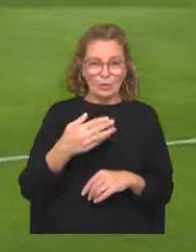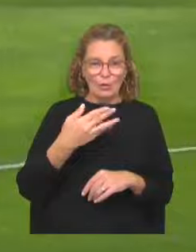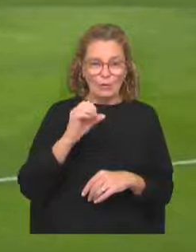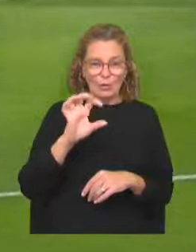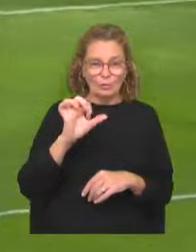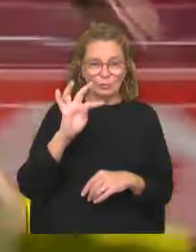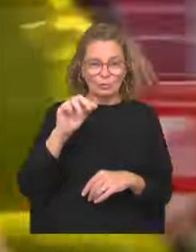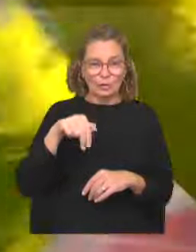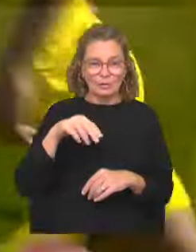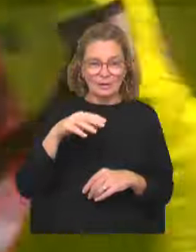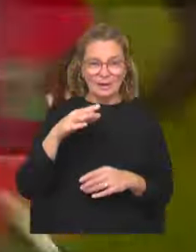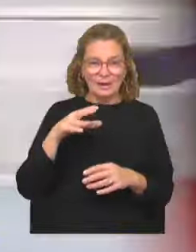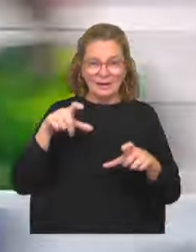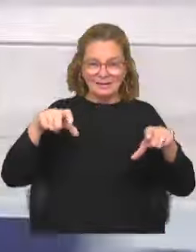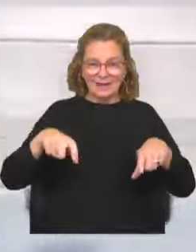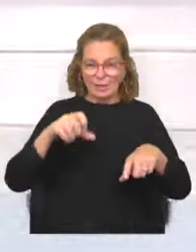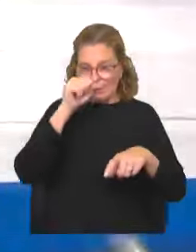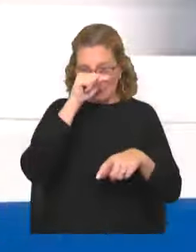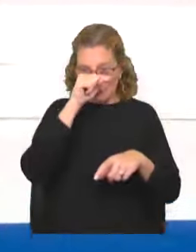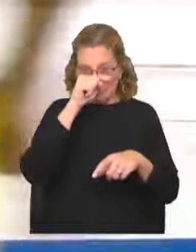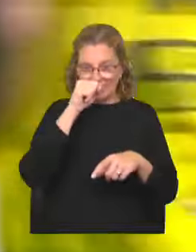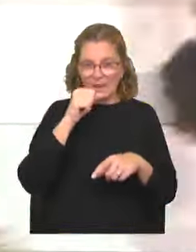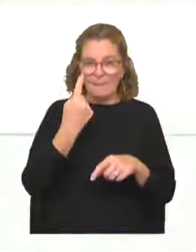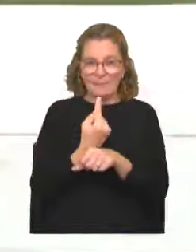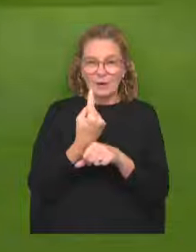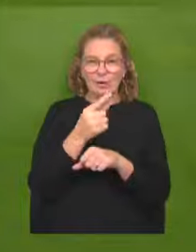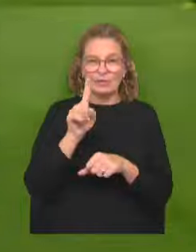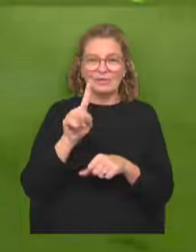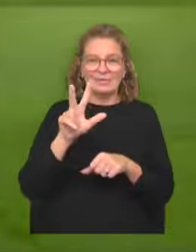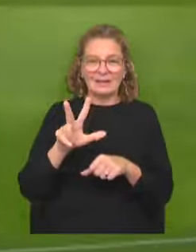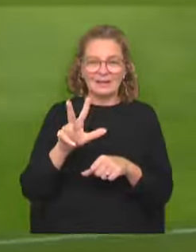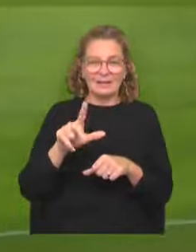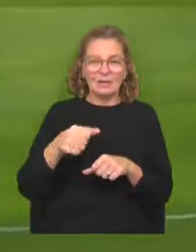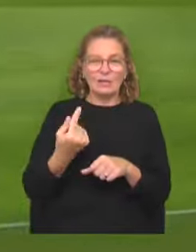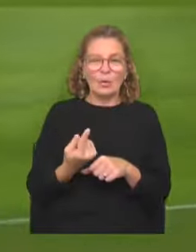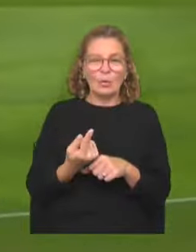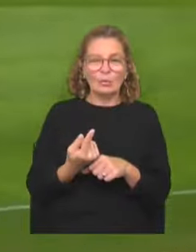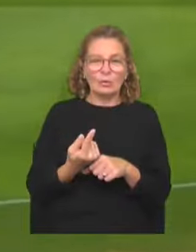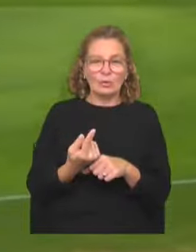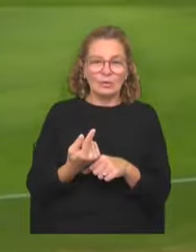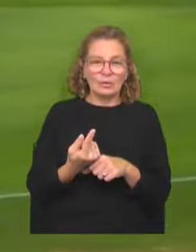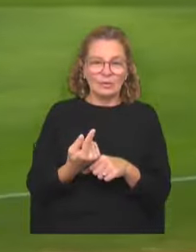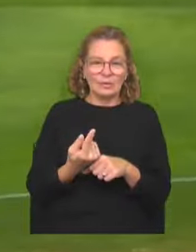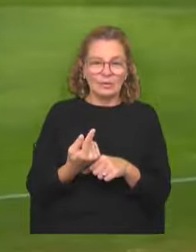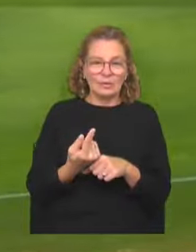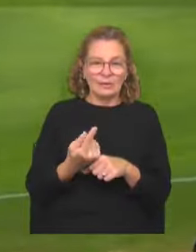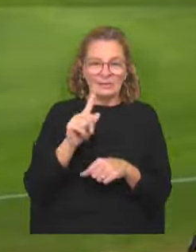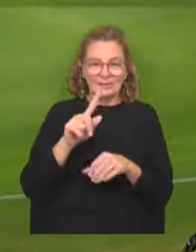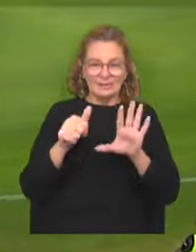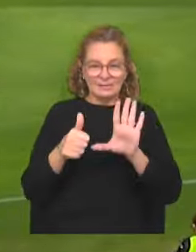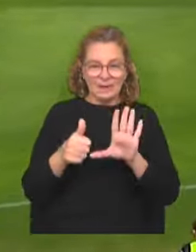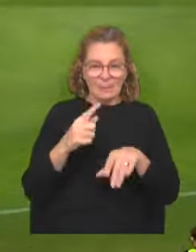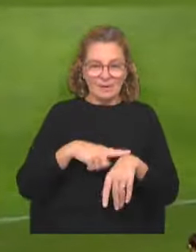Campeones Olímpicos de Florida. Doblete de Sequeira, el primero a los 13 y el segundo a los 16.